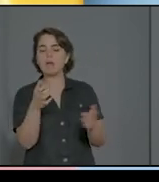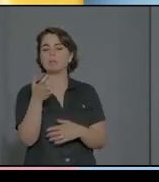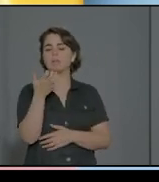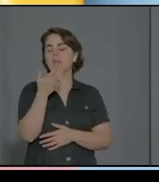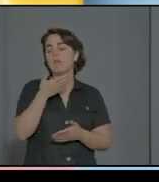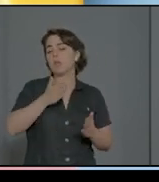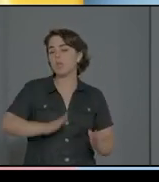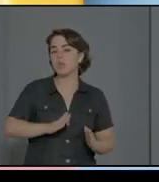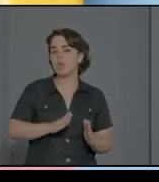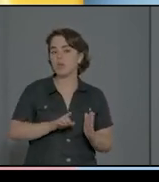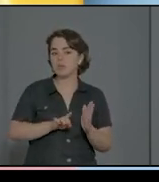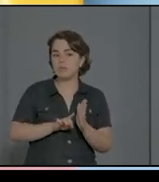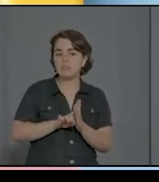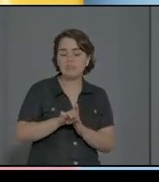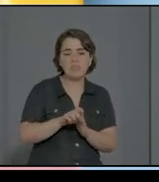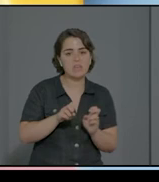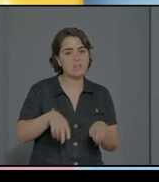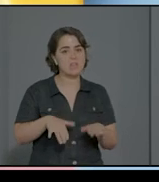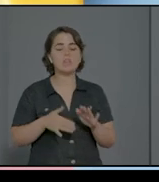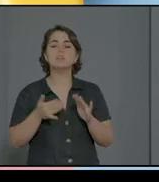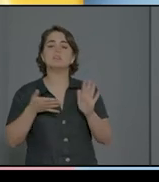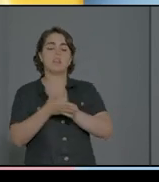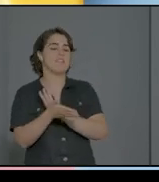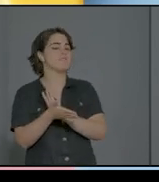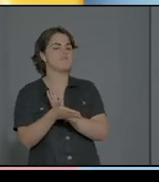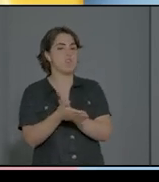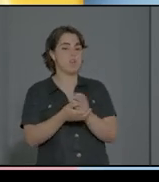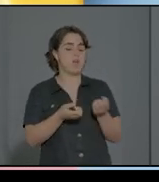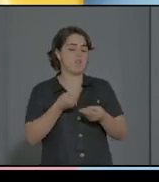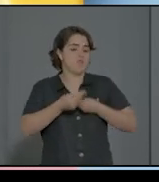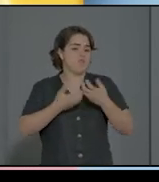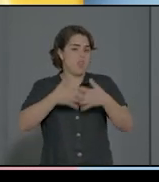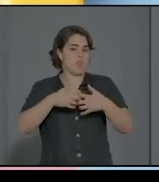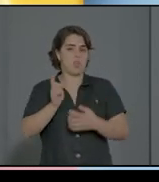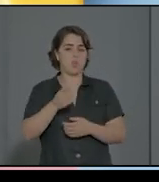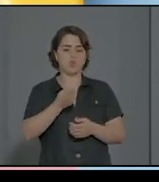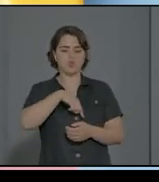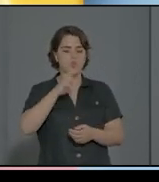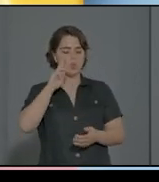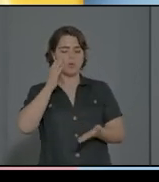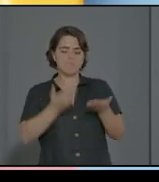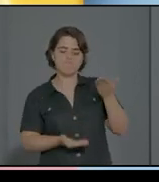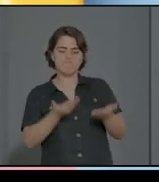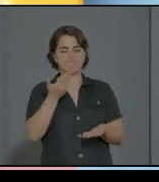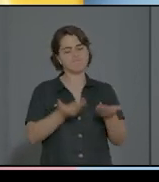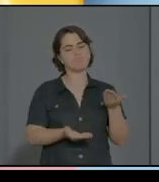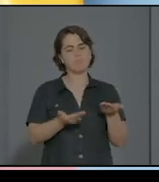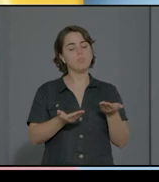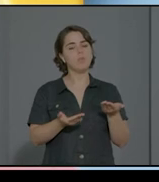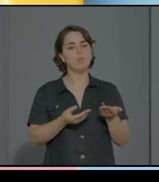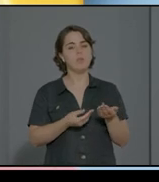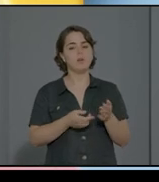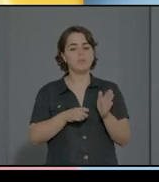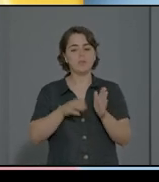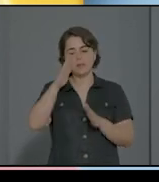no está funcionando, por lo tanto nosotros llevamos a cabo una evaluación de cómo va, pero los padres también tienen que ser